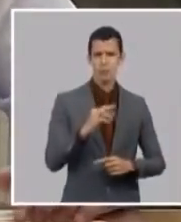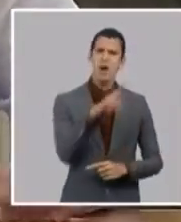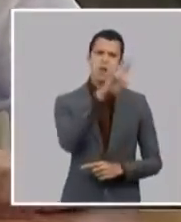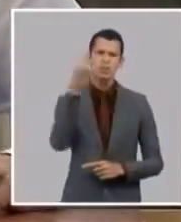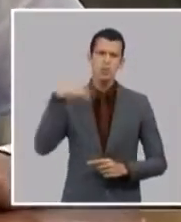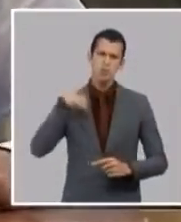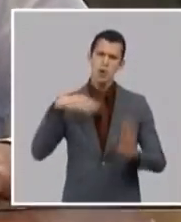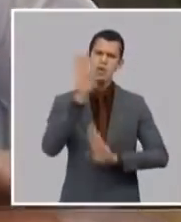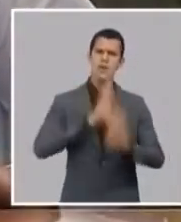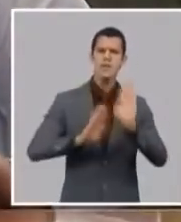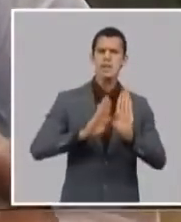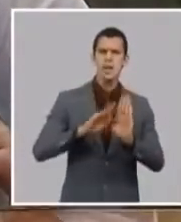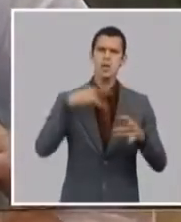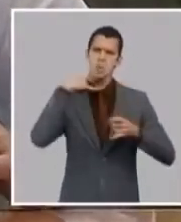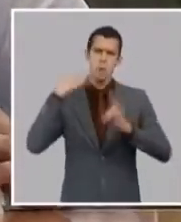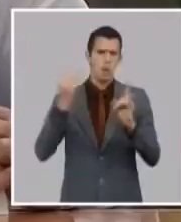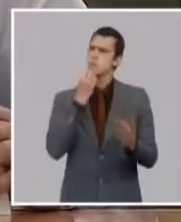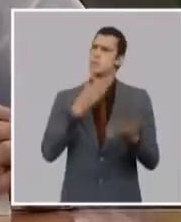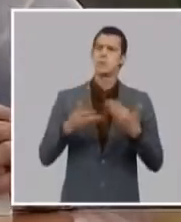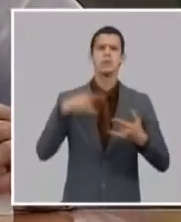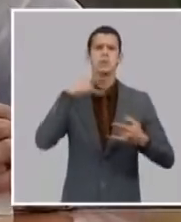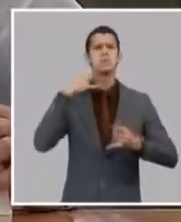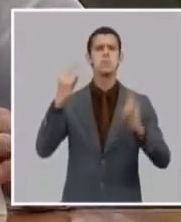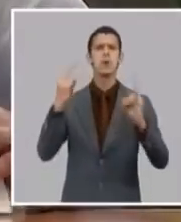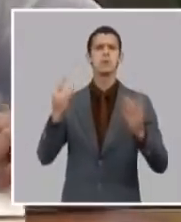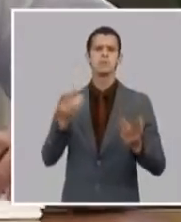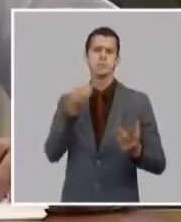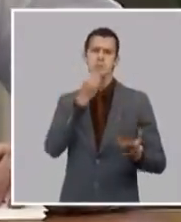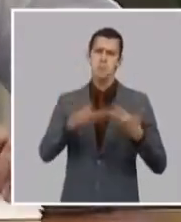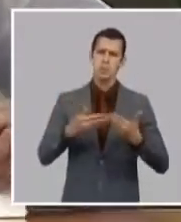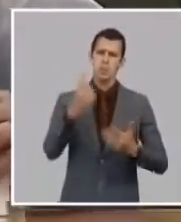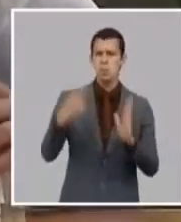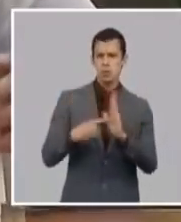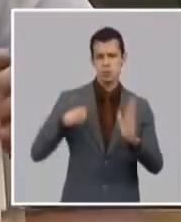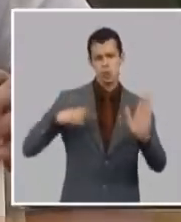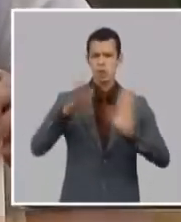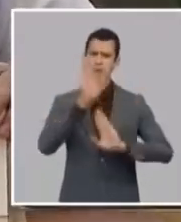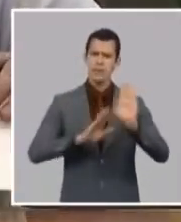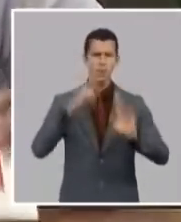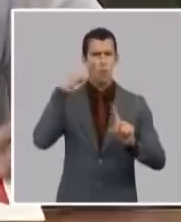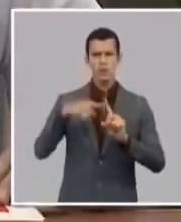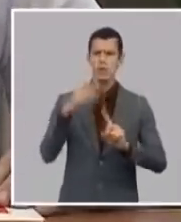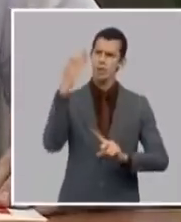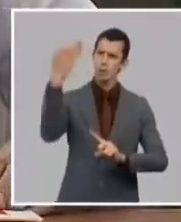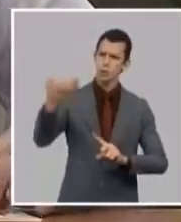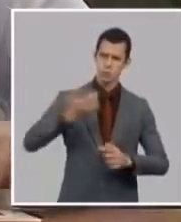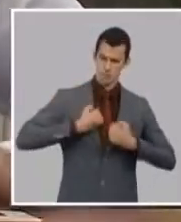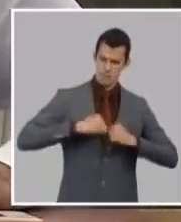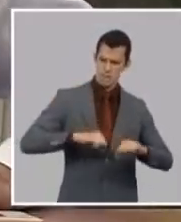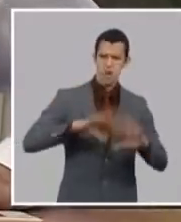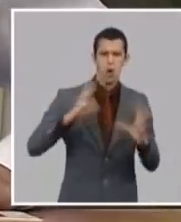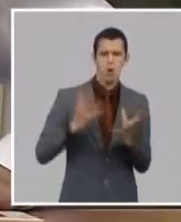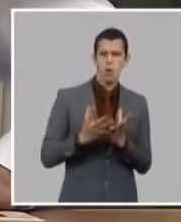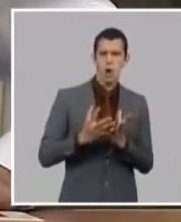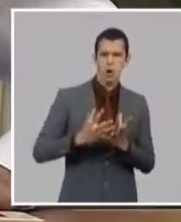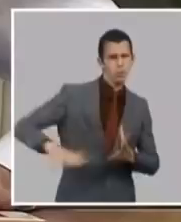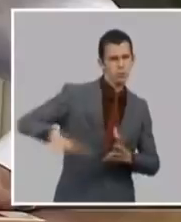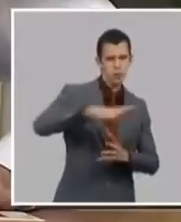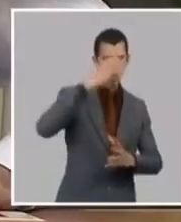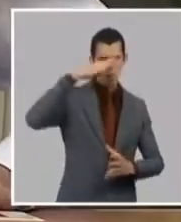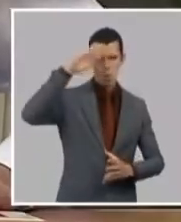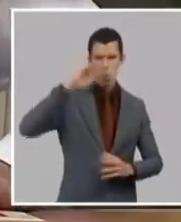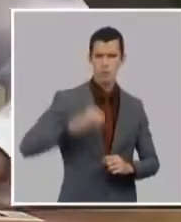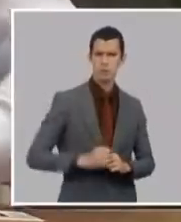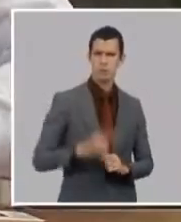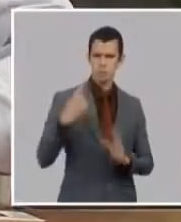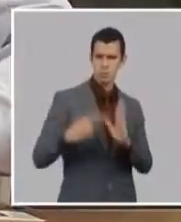futuro de los cubanos y de las cubanas por el futuro de nuestros hijos por el futuro de nuestros nietos y porque nosotros hemos tenido un presente y también